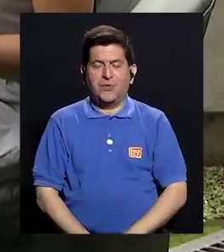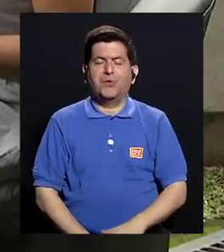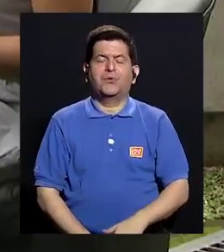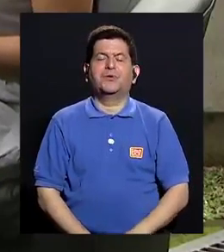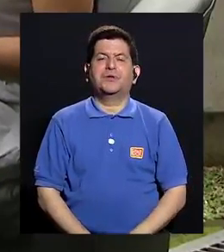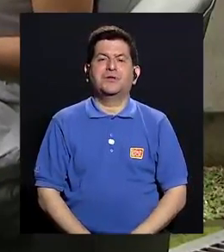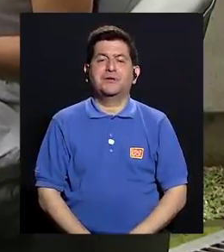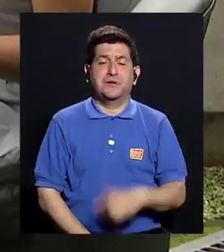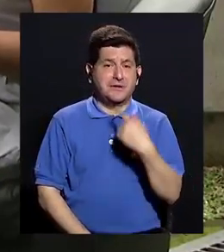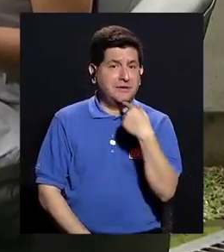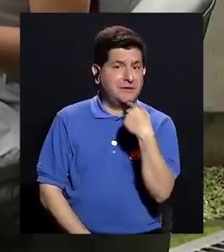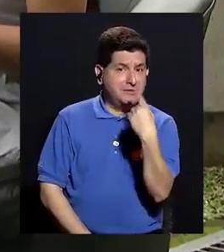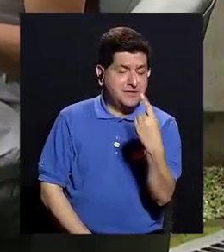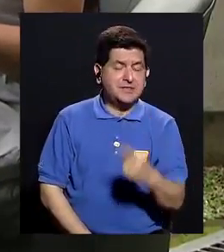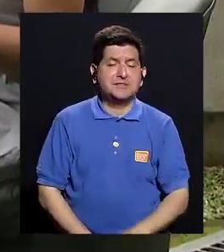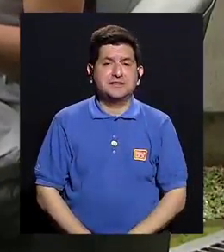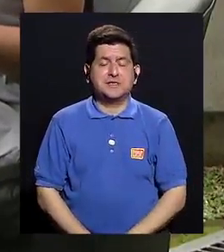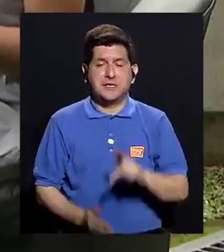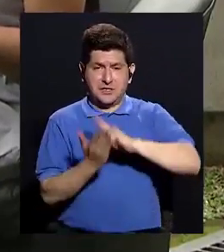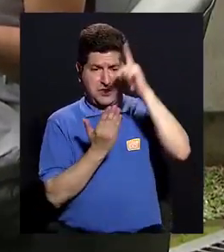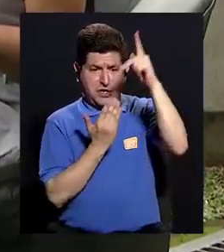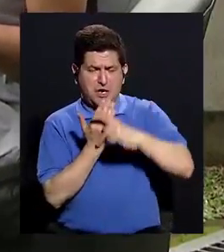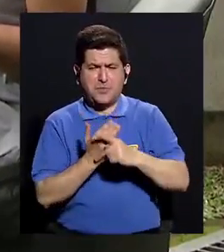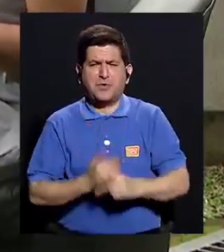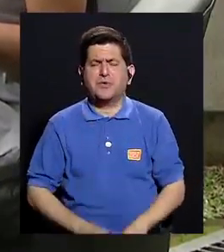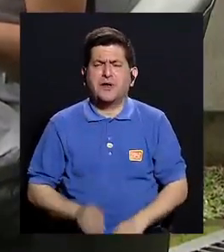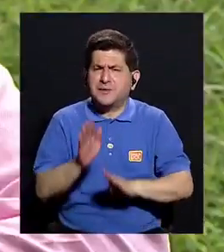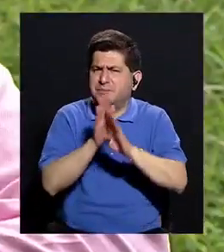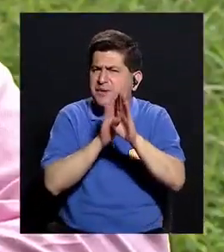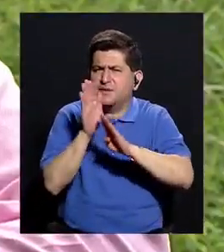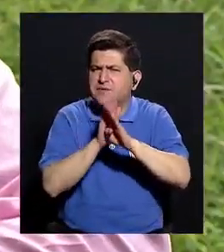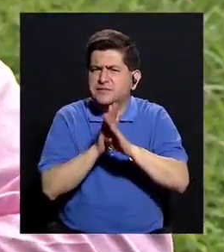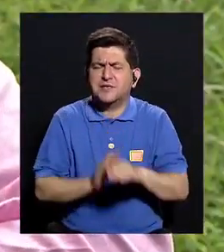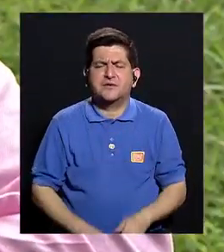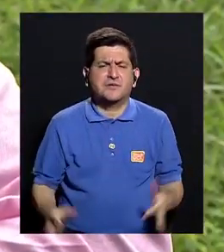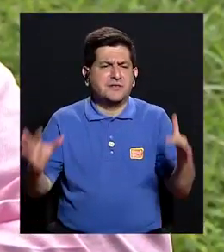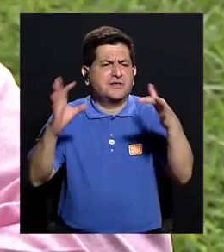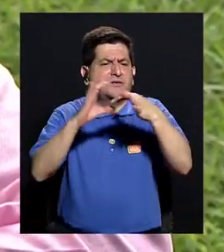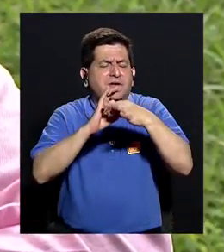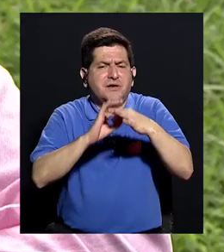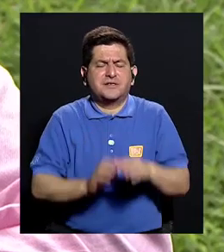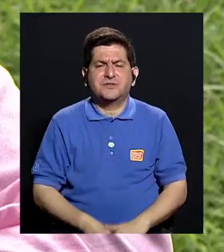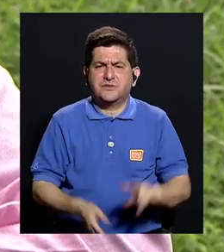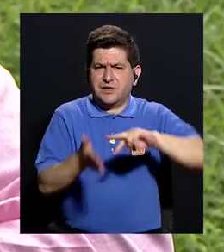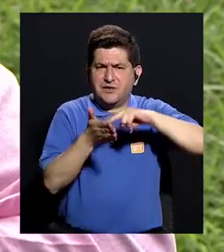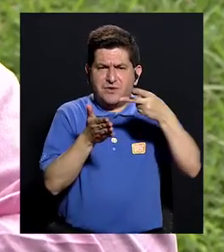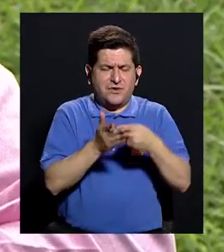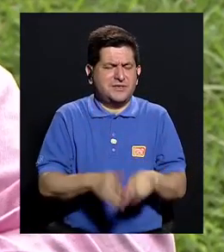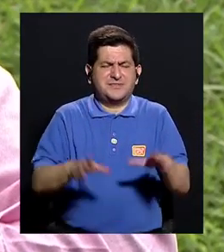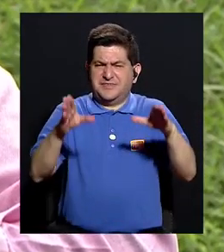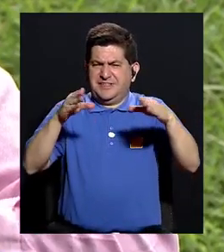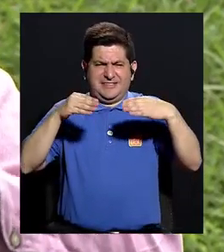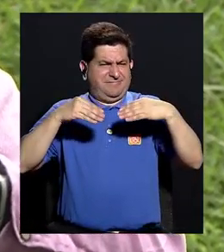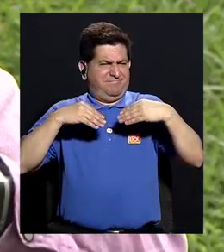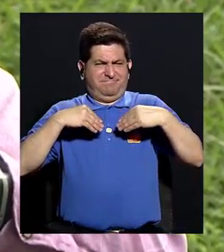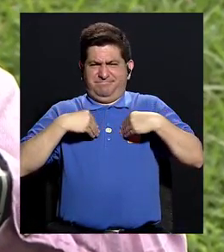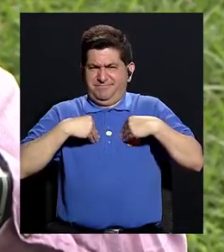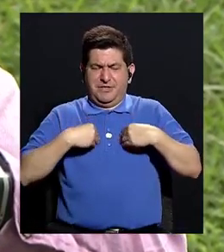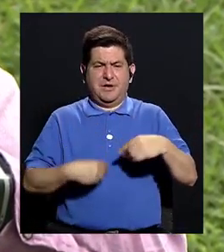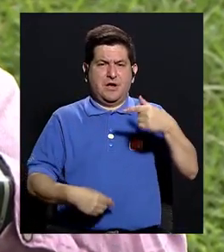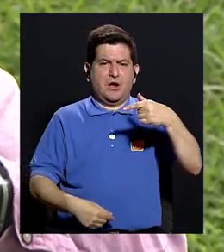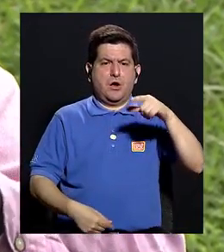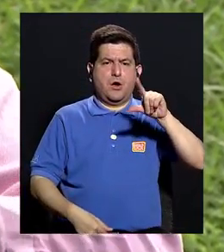pues, compartirles que nuestro capítulo lo vamos a desarrollar acerca de lo que es la intolerancia